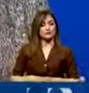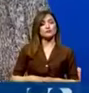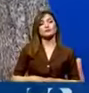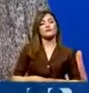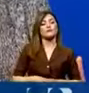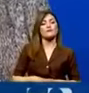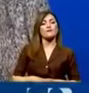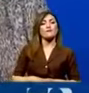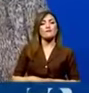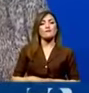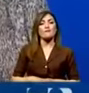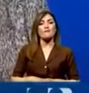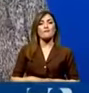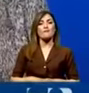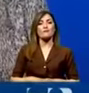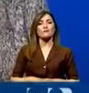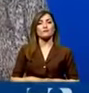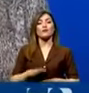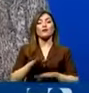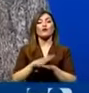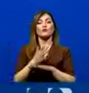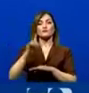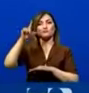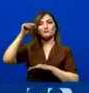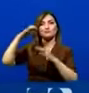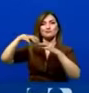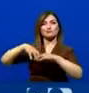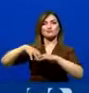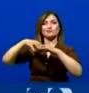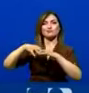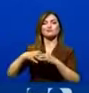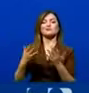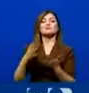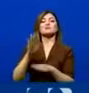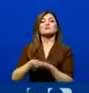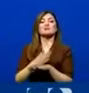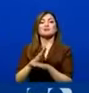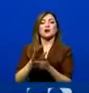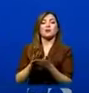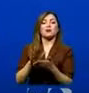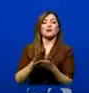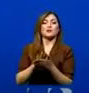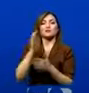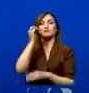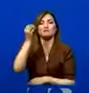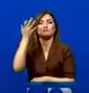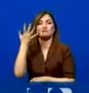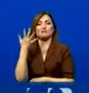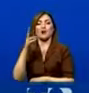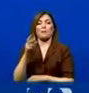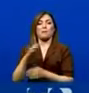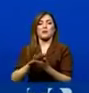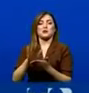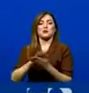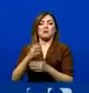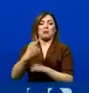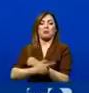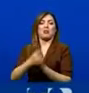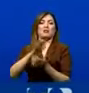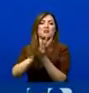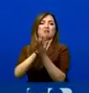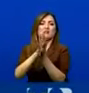provoca la desestabilización? El perdón y olvido, la impunidad. En este caso debieron